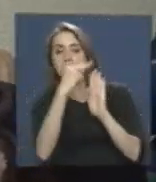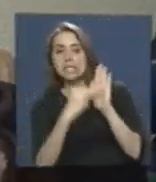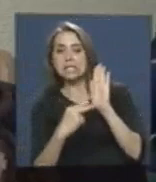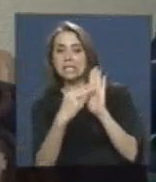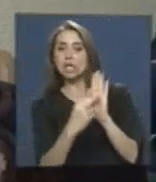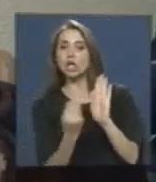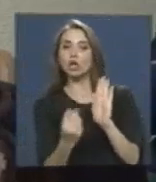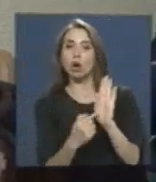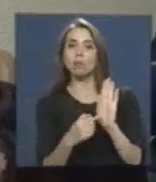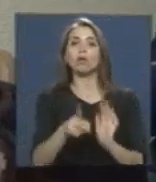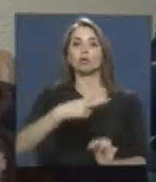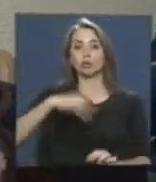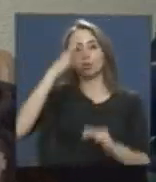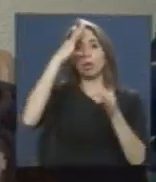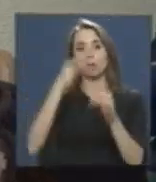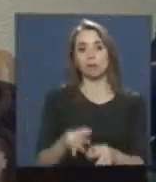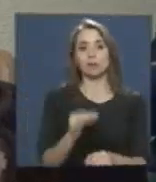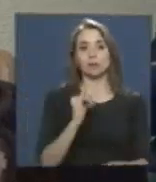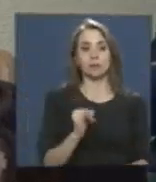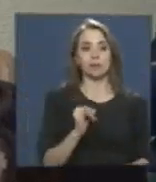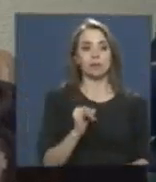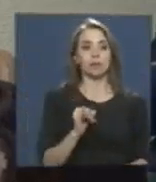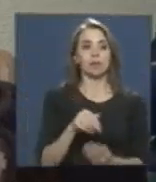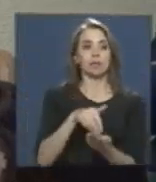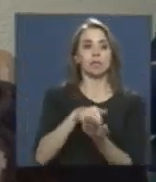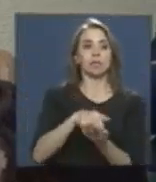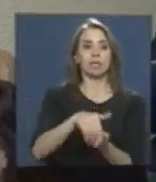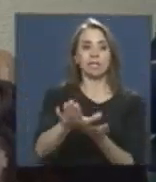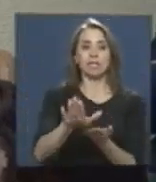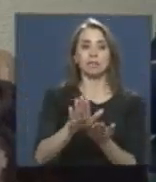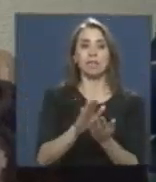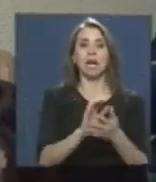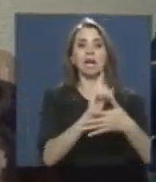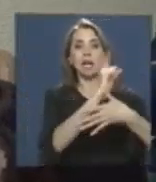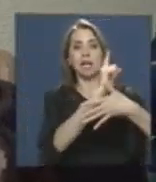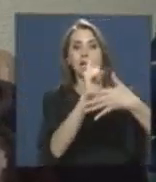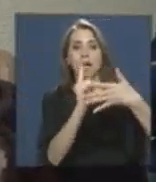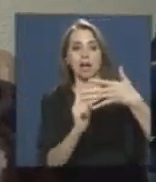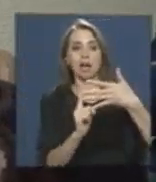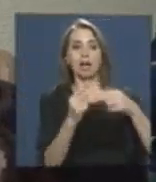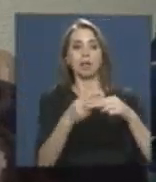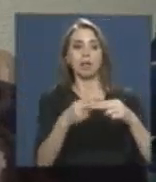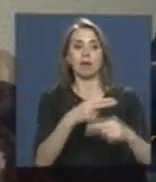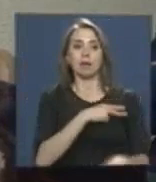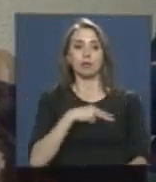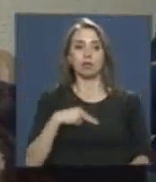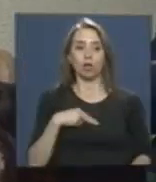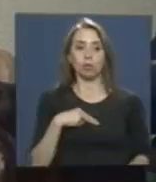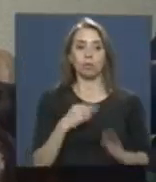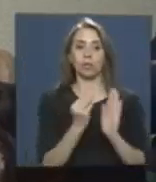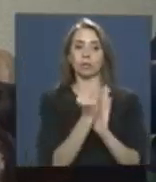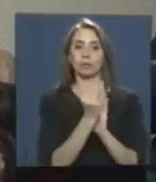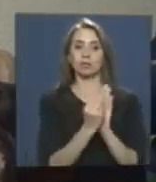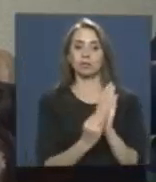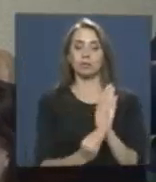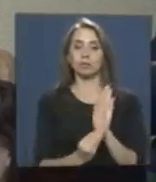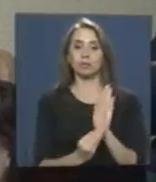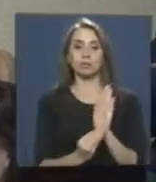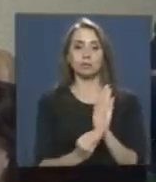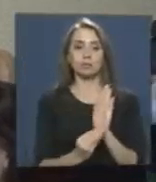si hemos tomado una definición. que es rechazar cada una de las propuestas de nombres que se han planteado